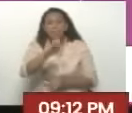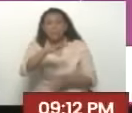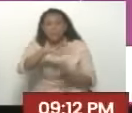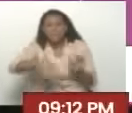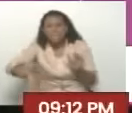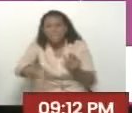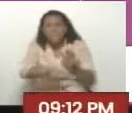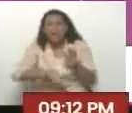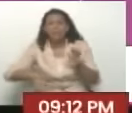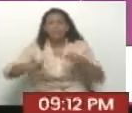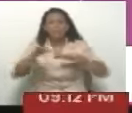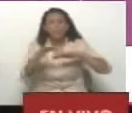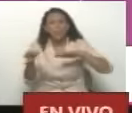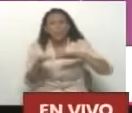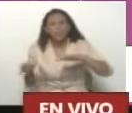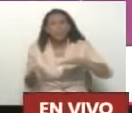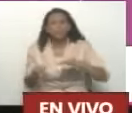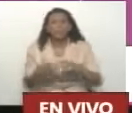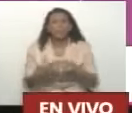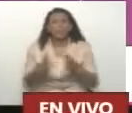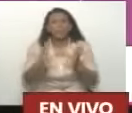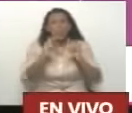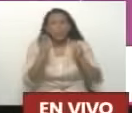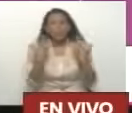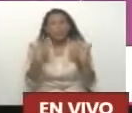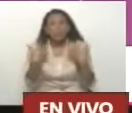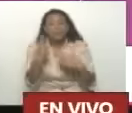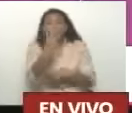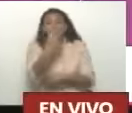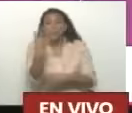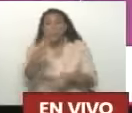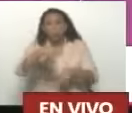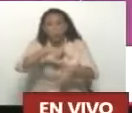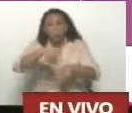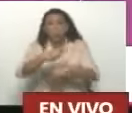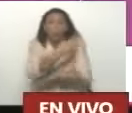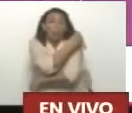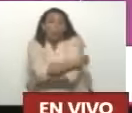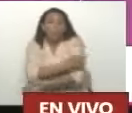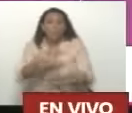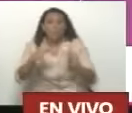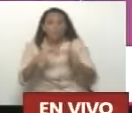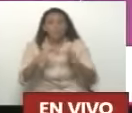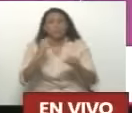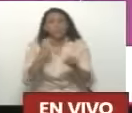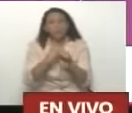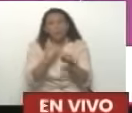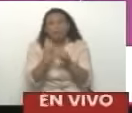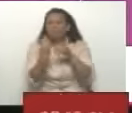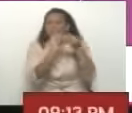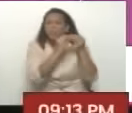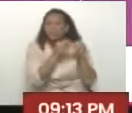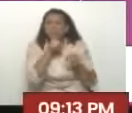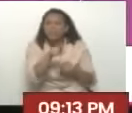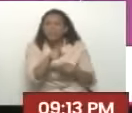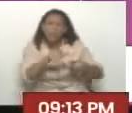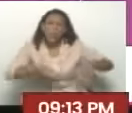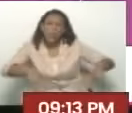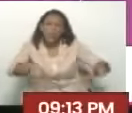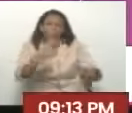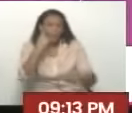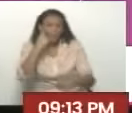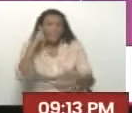en este municipio. Cuenta con medicina general, emergencia 24 horas, hospitalización. Entre los trabajos realizados, presidente, que vamos a poder ver